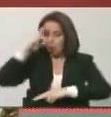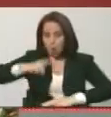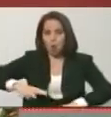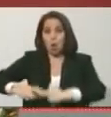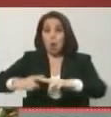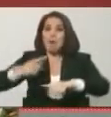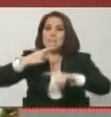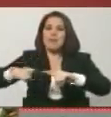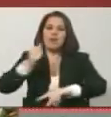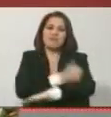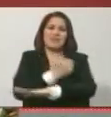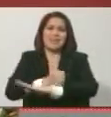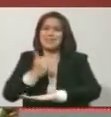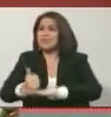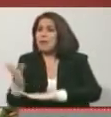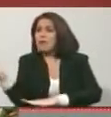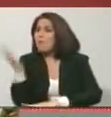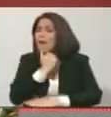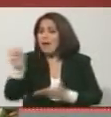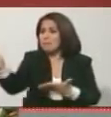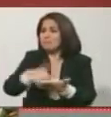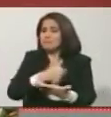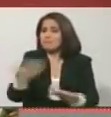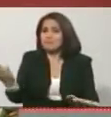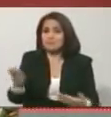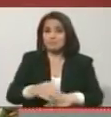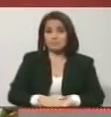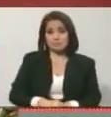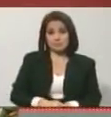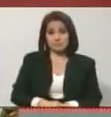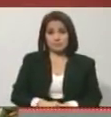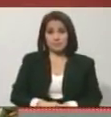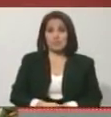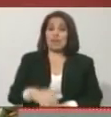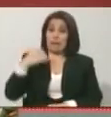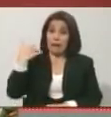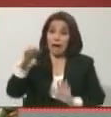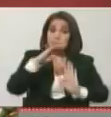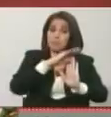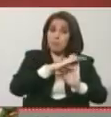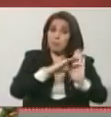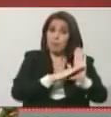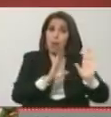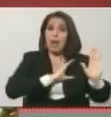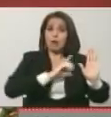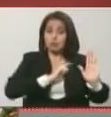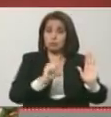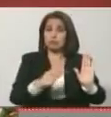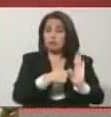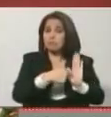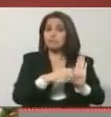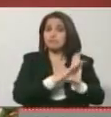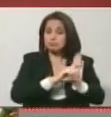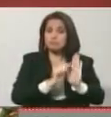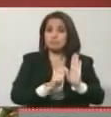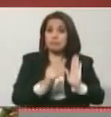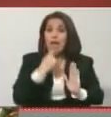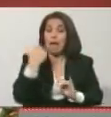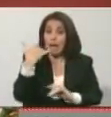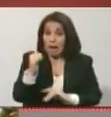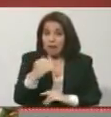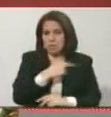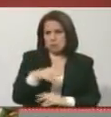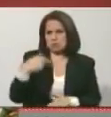Porque es una institución y está contemplada en nuestra Constitución. Y no hemos sido nosotros los que hemos